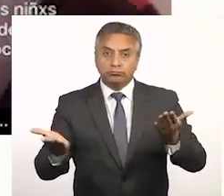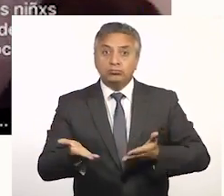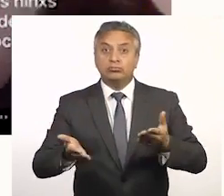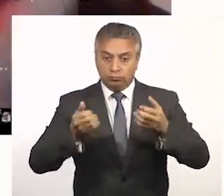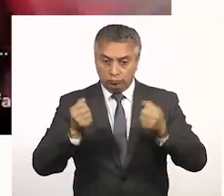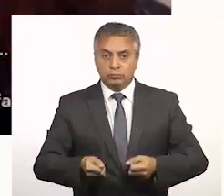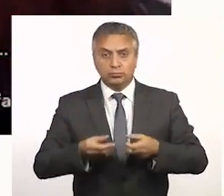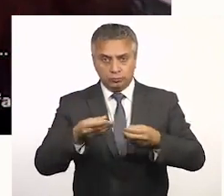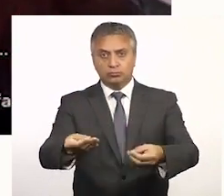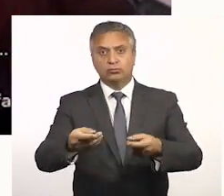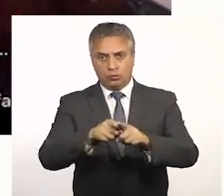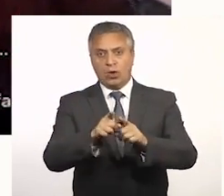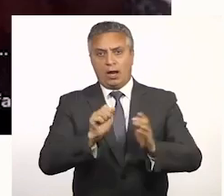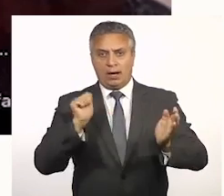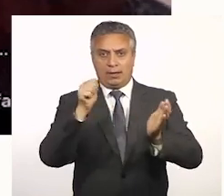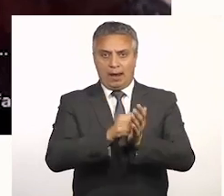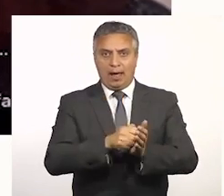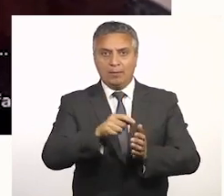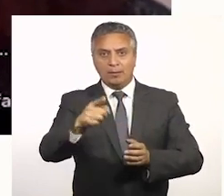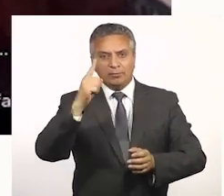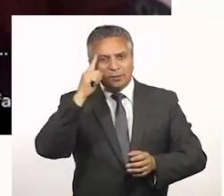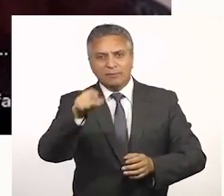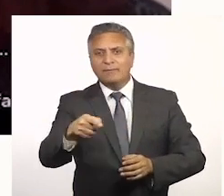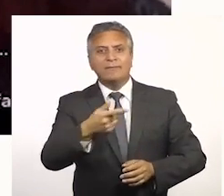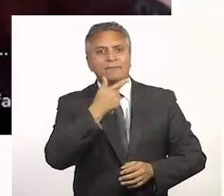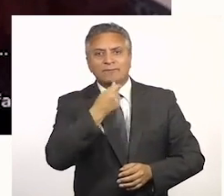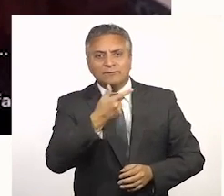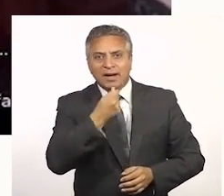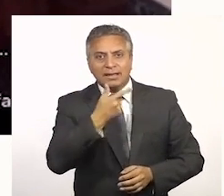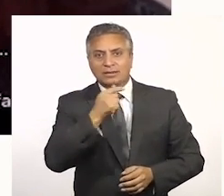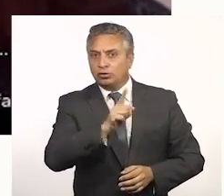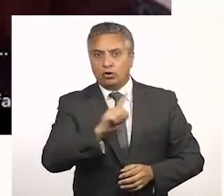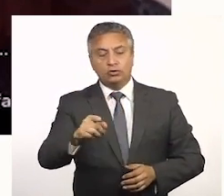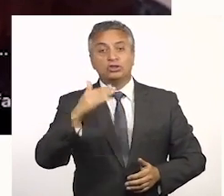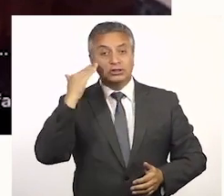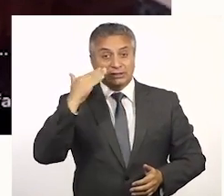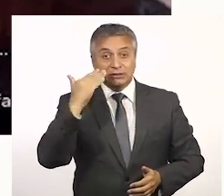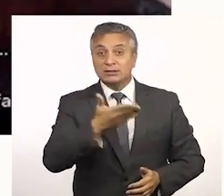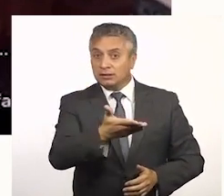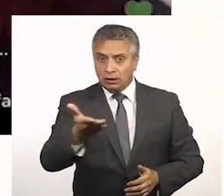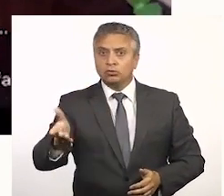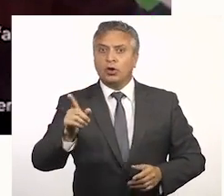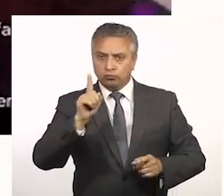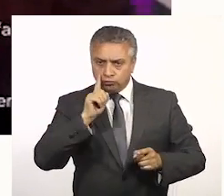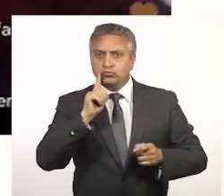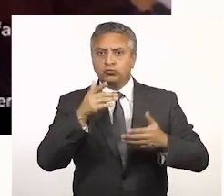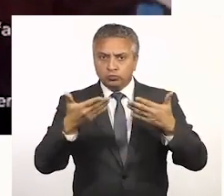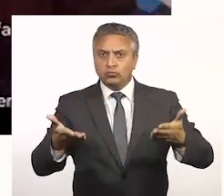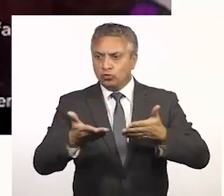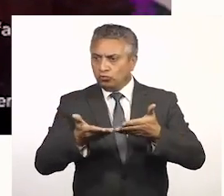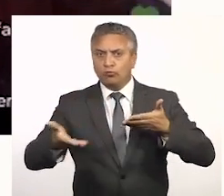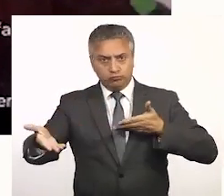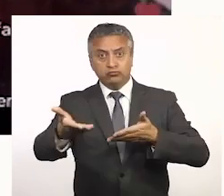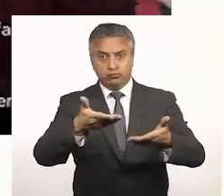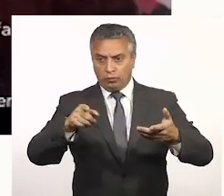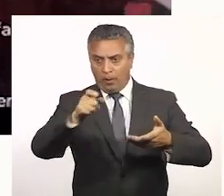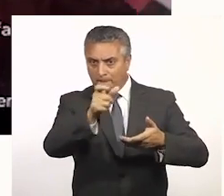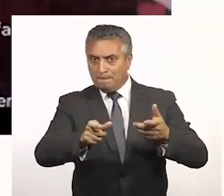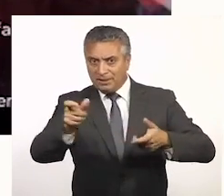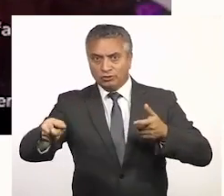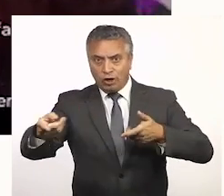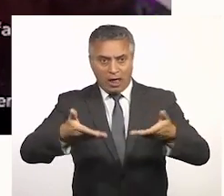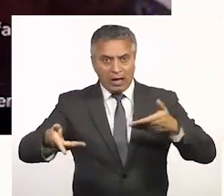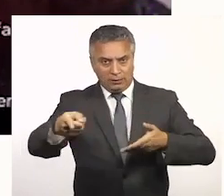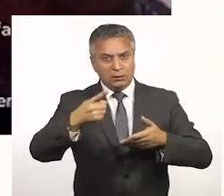y madres, para poder llevar a los niños al colegio. No es una definición sencilla, muchos de estos niños comparten también con